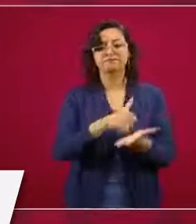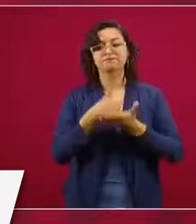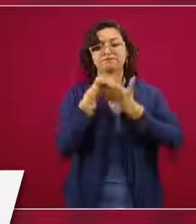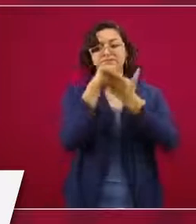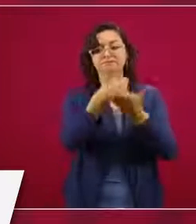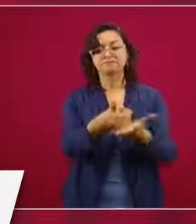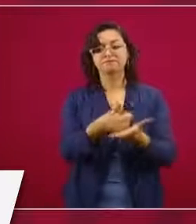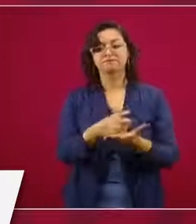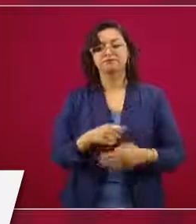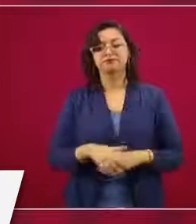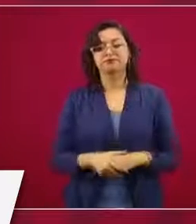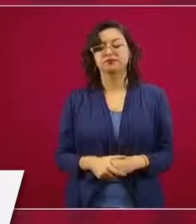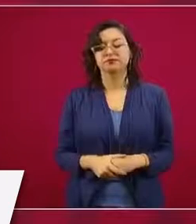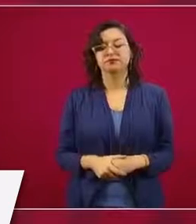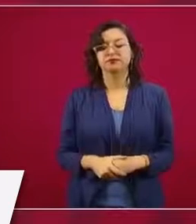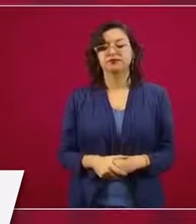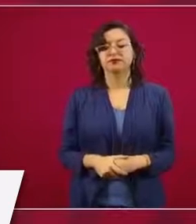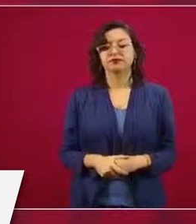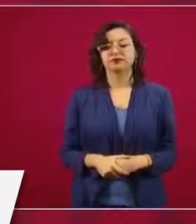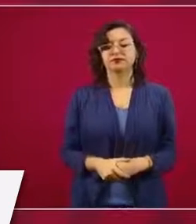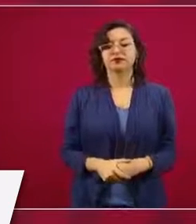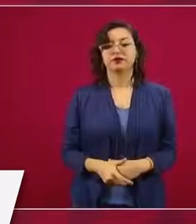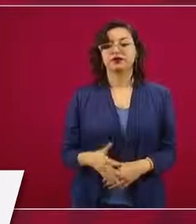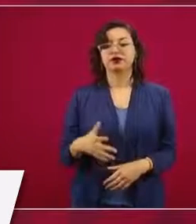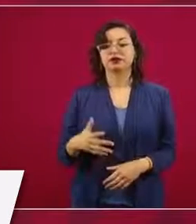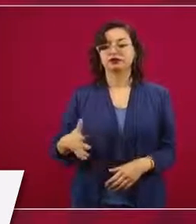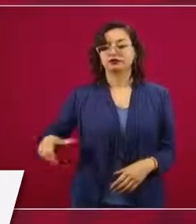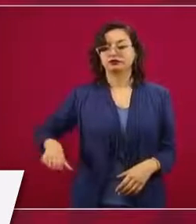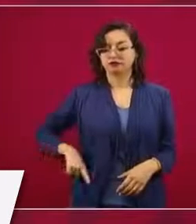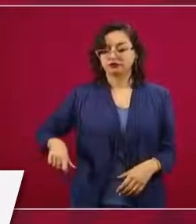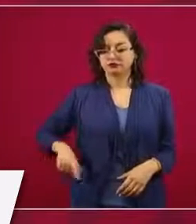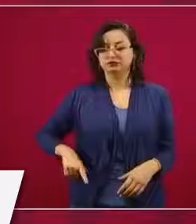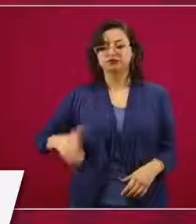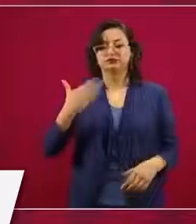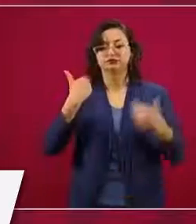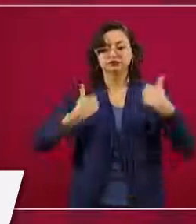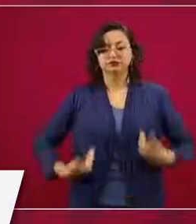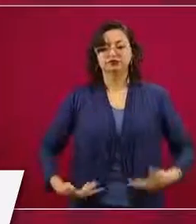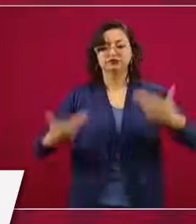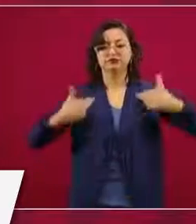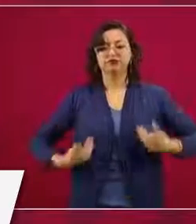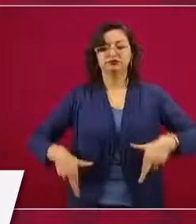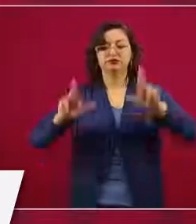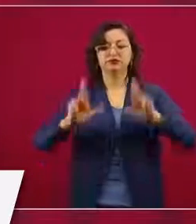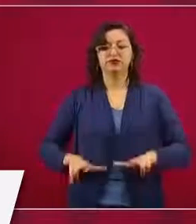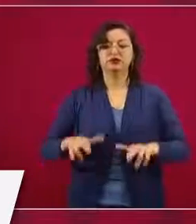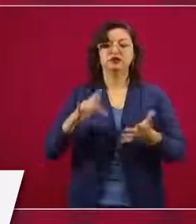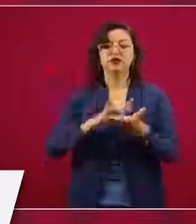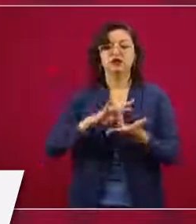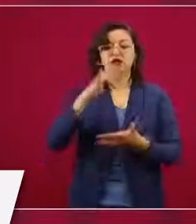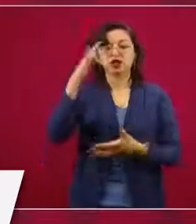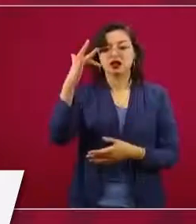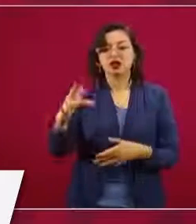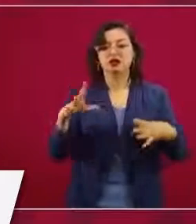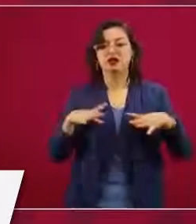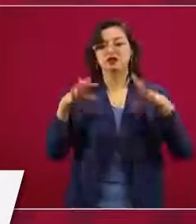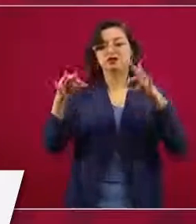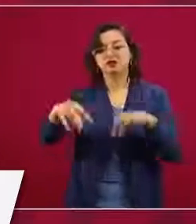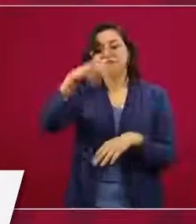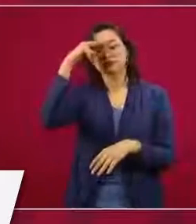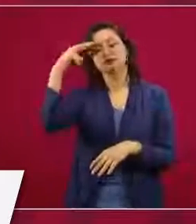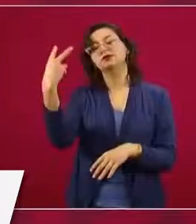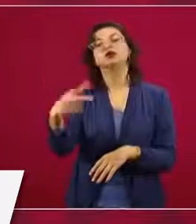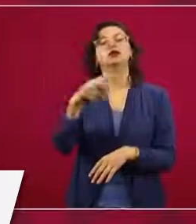Yo, en nombre del gobierno que represento, le agradezco mucho a la Fundación Mexicana para la Salud